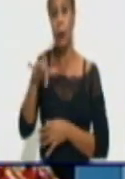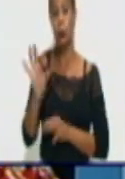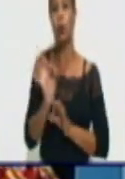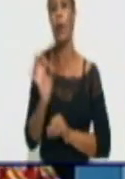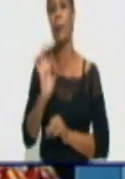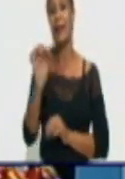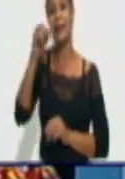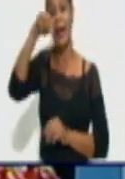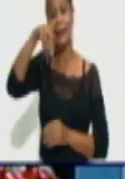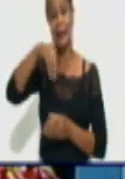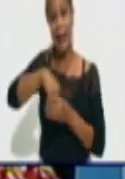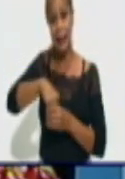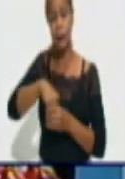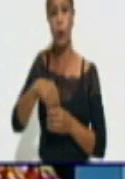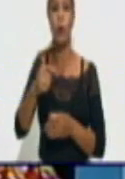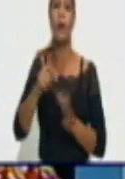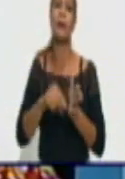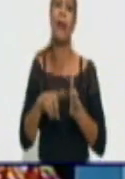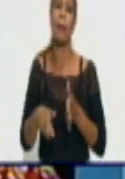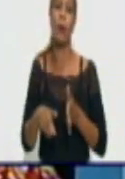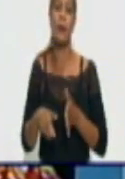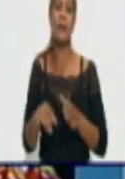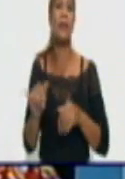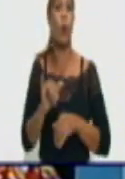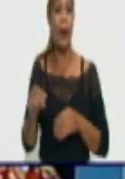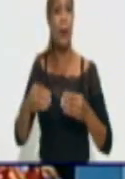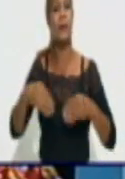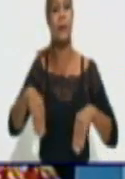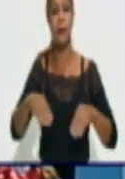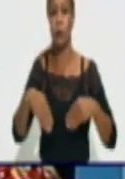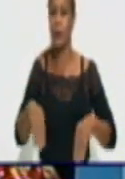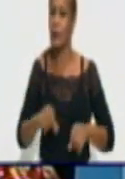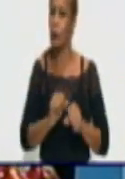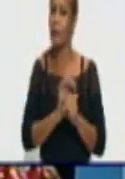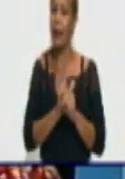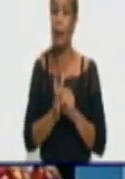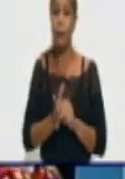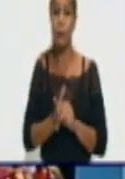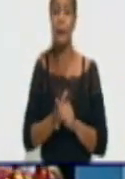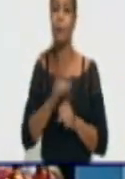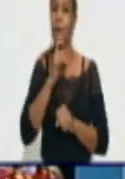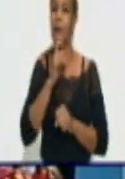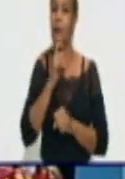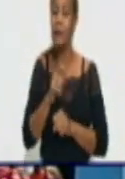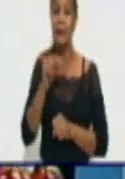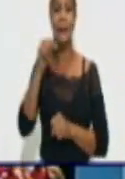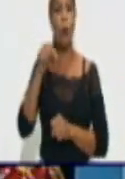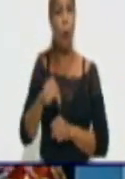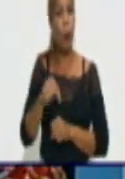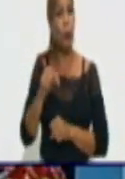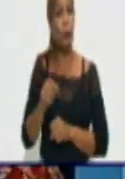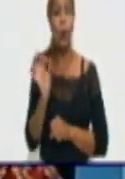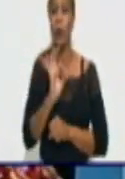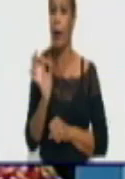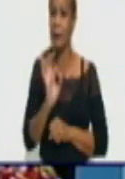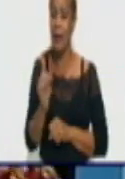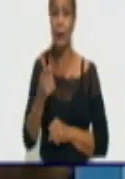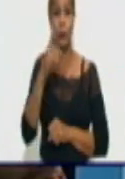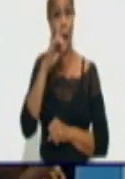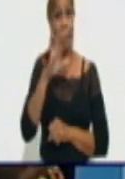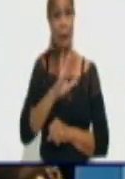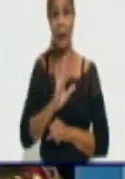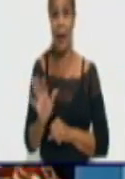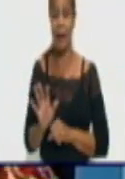Para nada está la situación de la COVID hoy culminada, terminada, ni cerquita